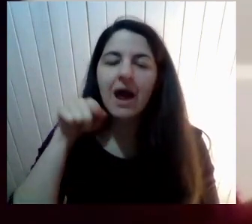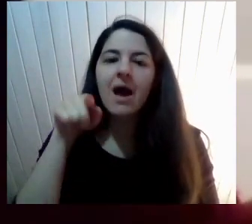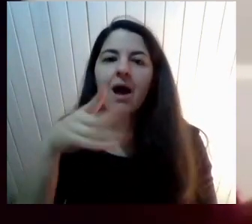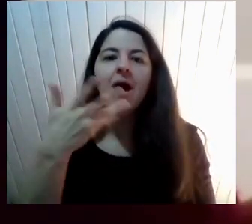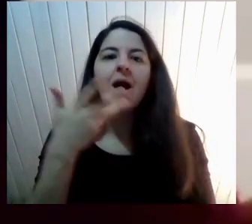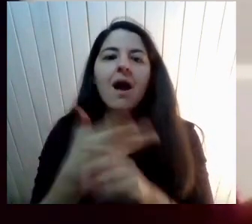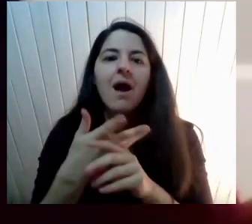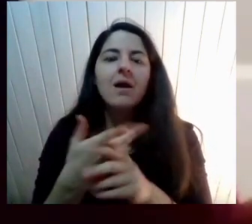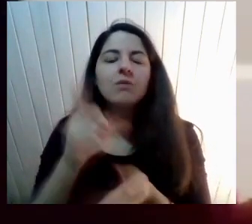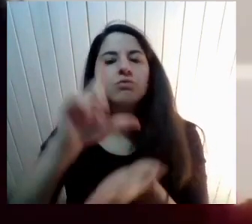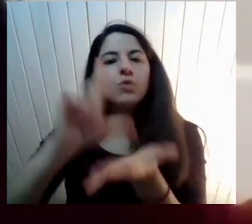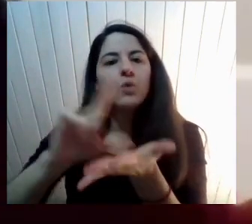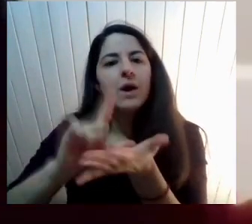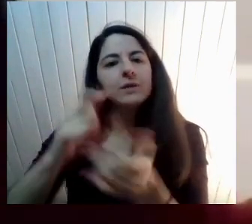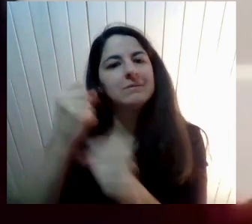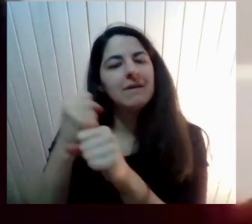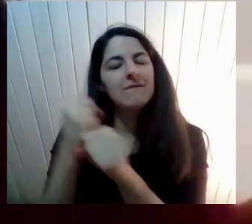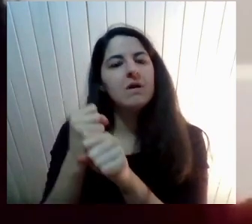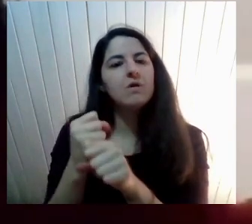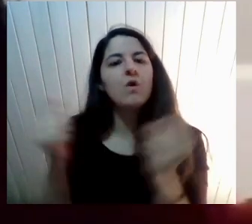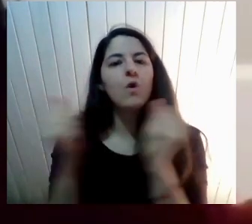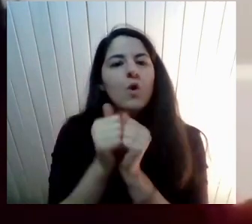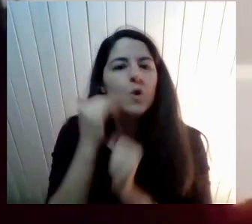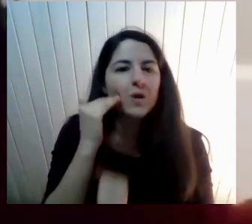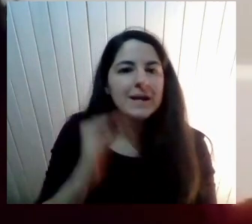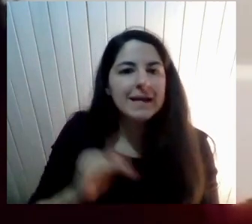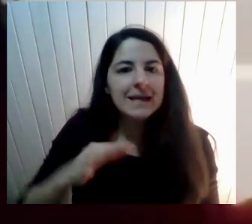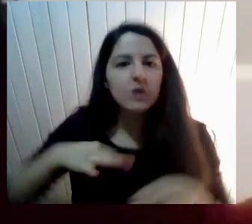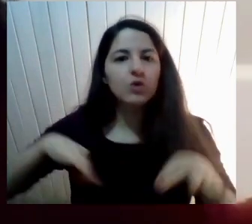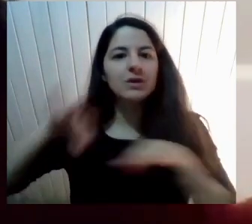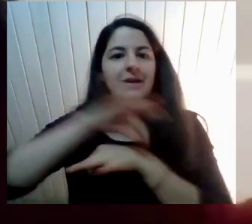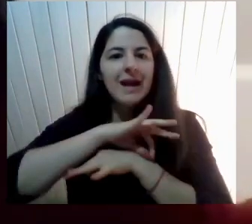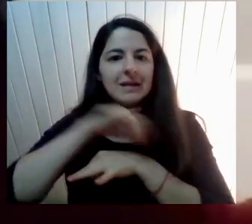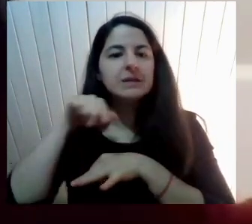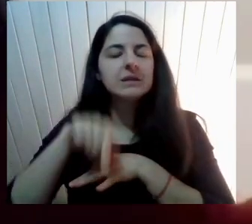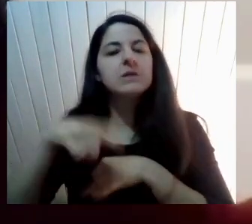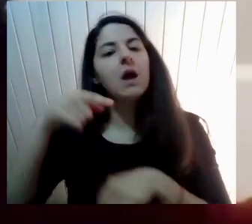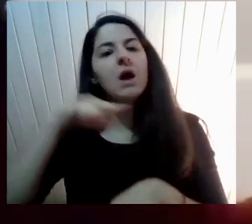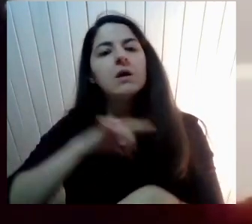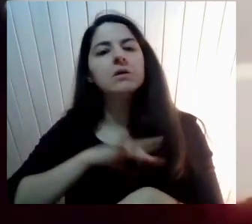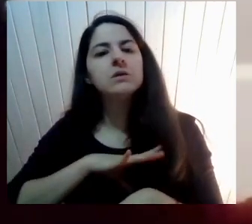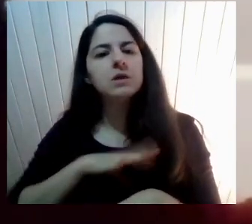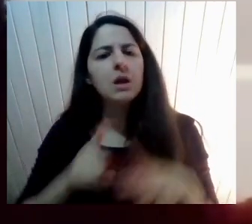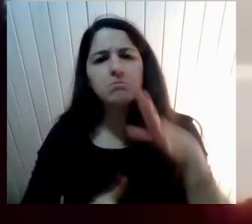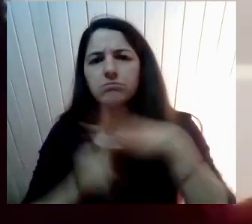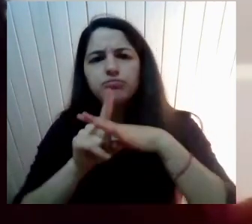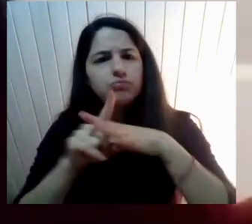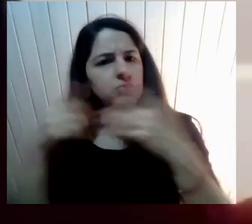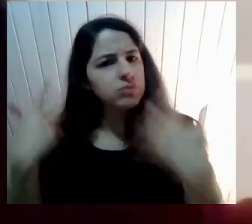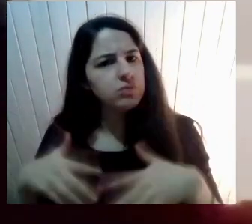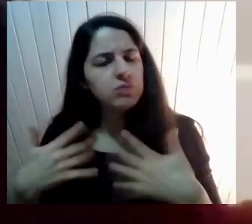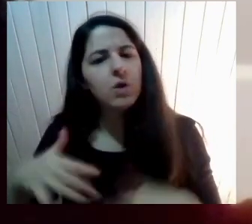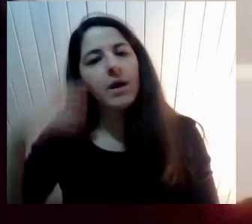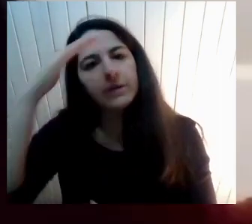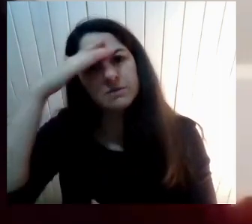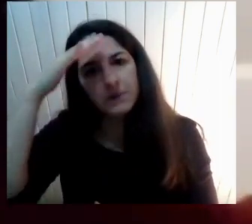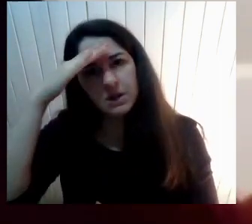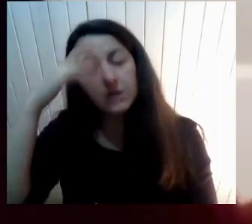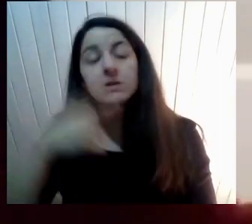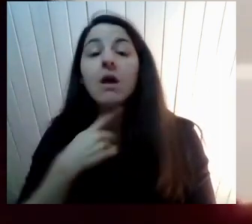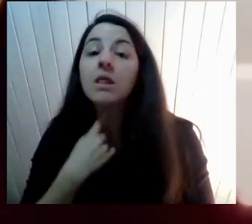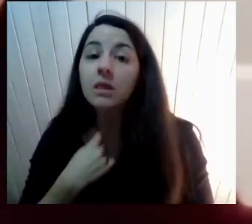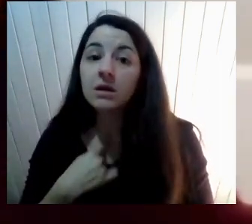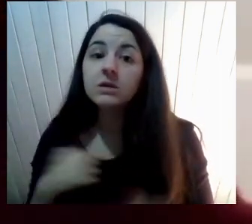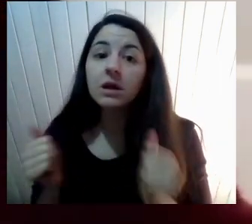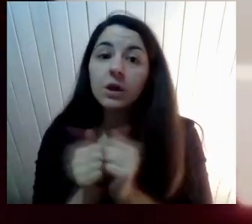Adolescencia Y demás Que son unas De las pioneras Al menos Acá en Chile Tienen experiencias Interesantes Con los niños